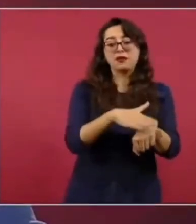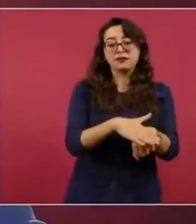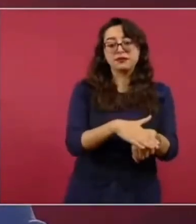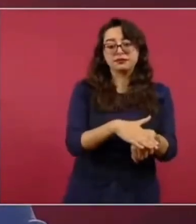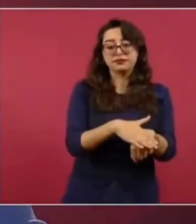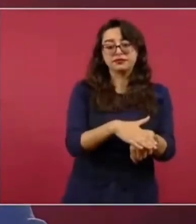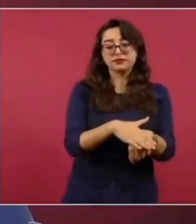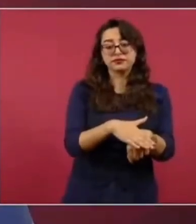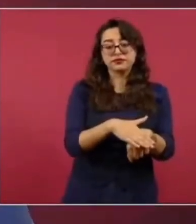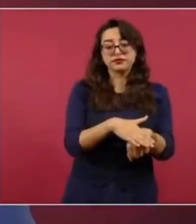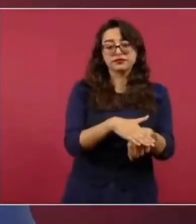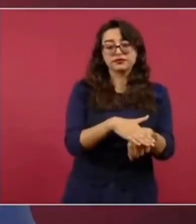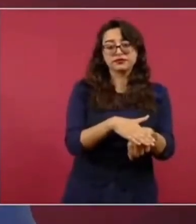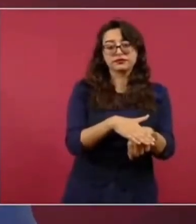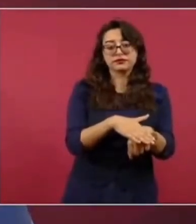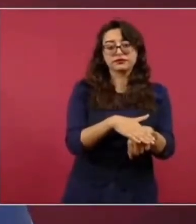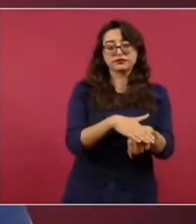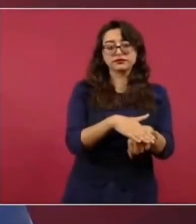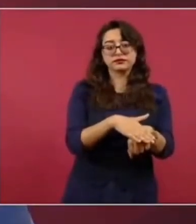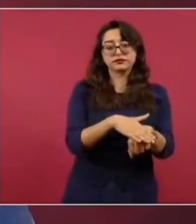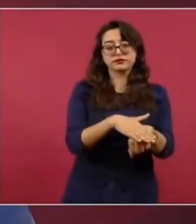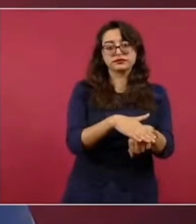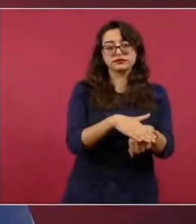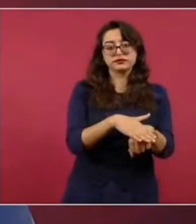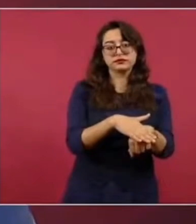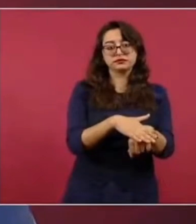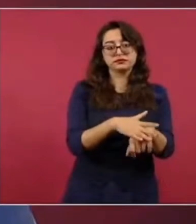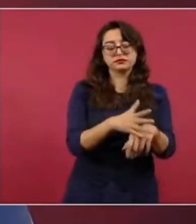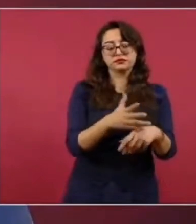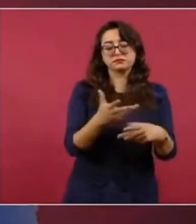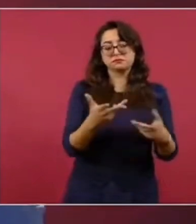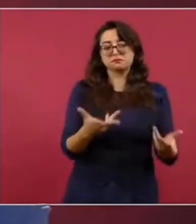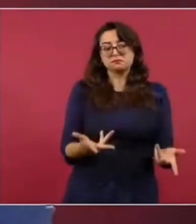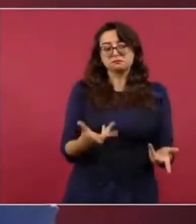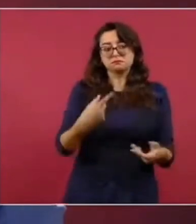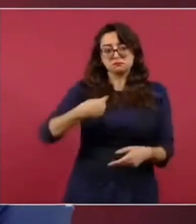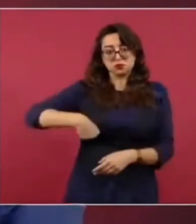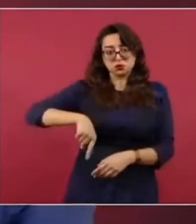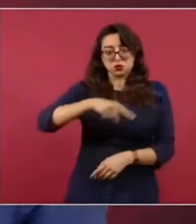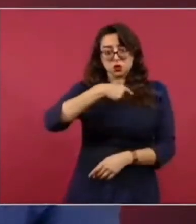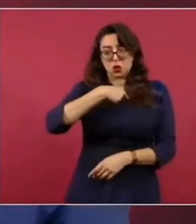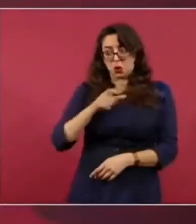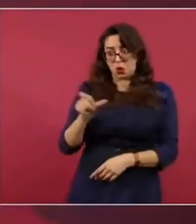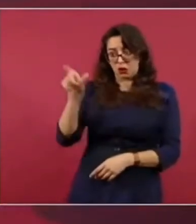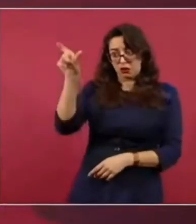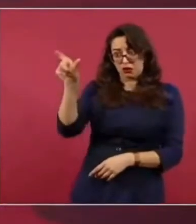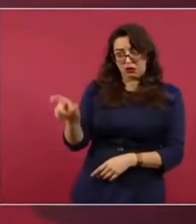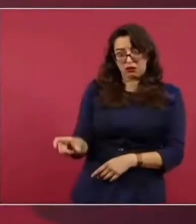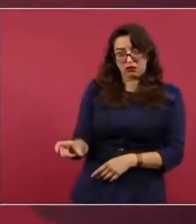no hay de parte del Gobierno de México